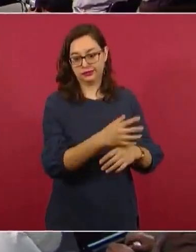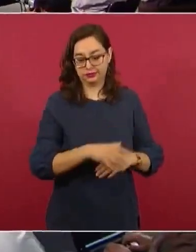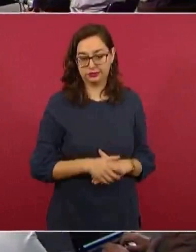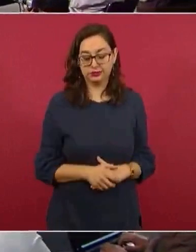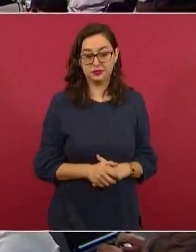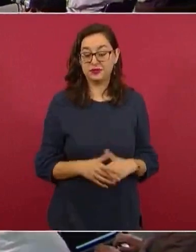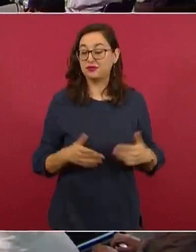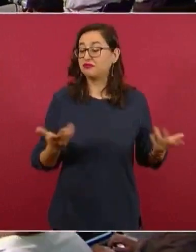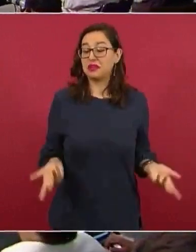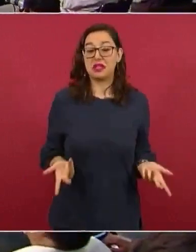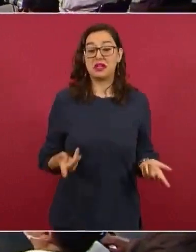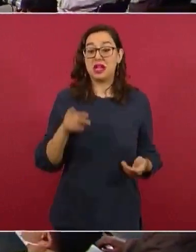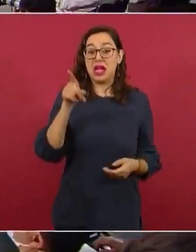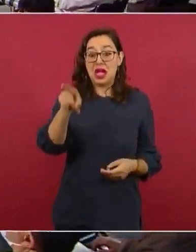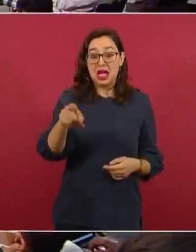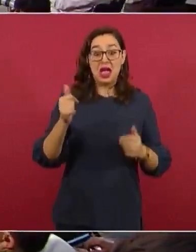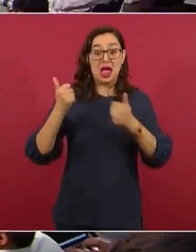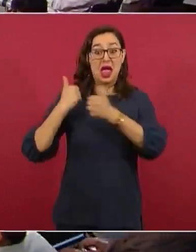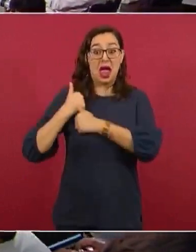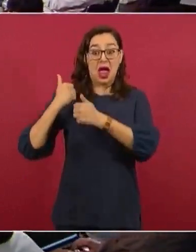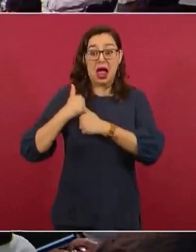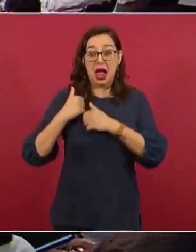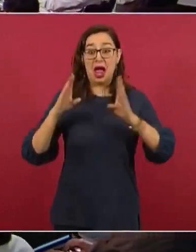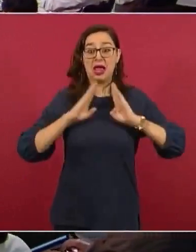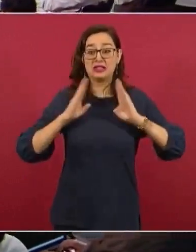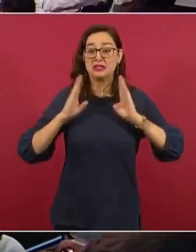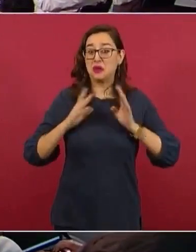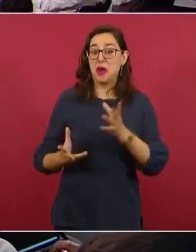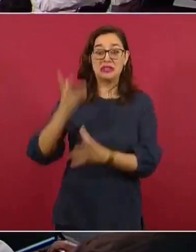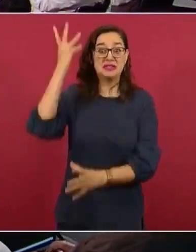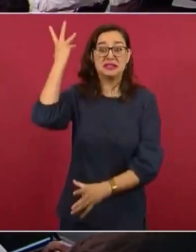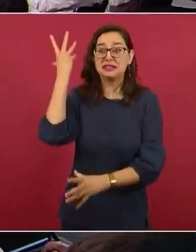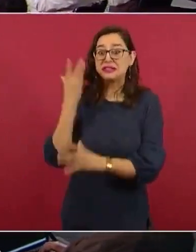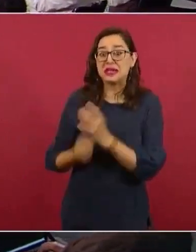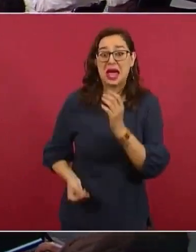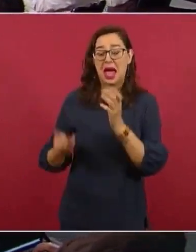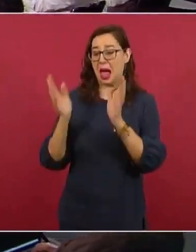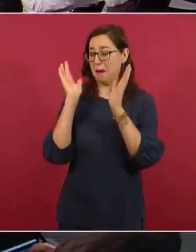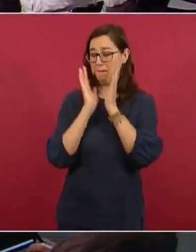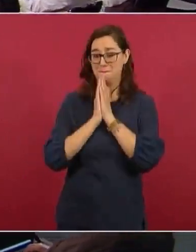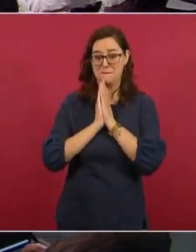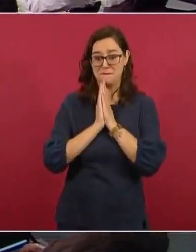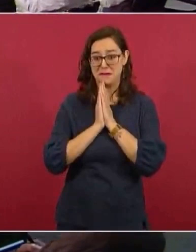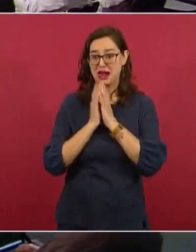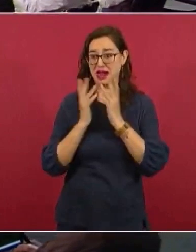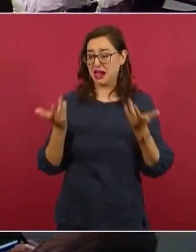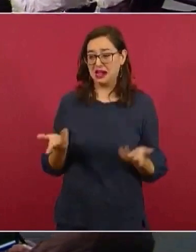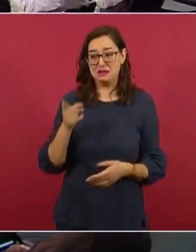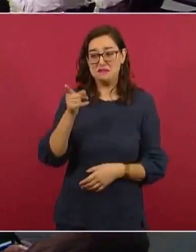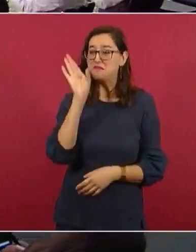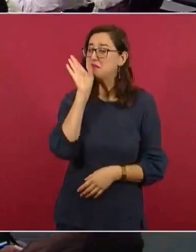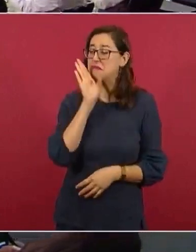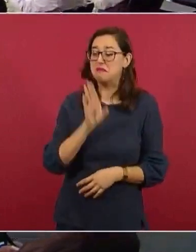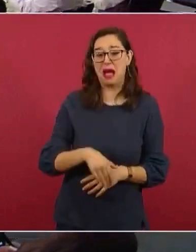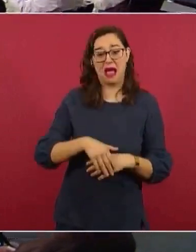que no había autoridad, cómo se humillaba así al Ejército. Nosotros